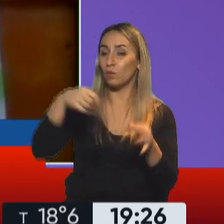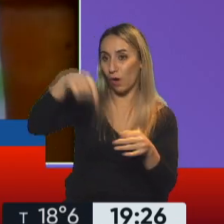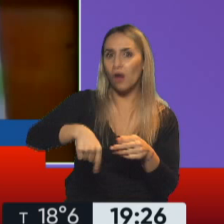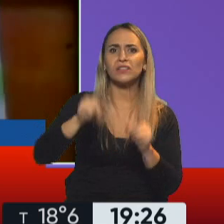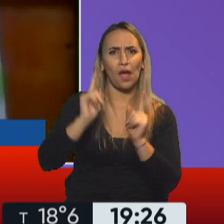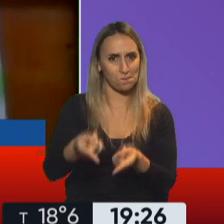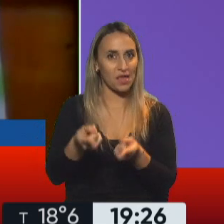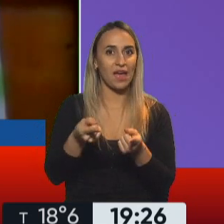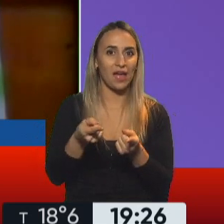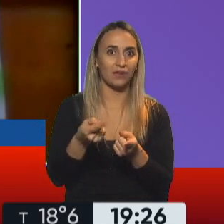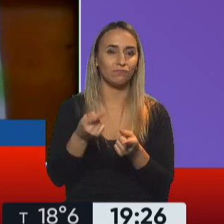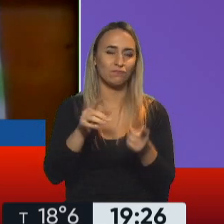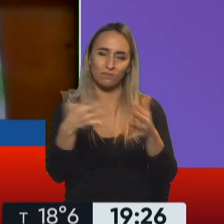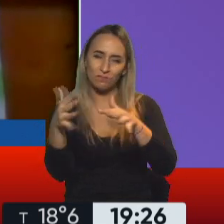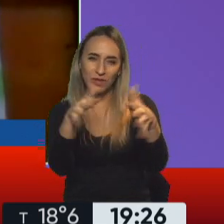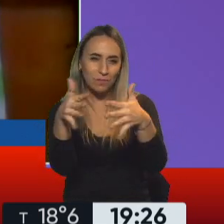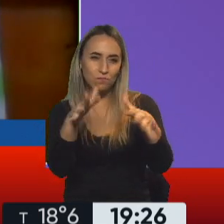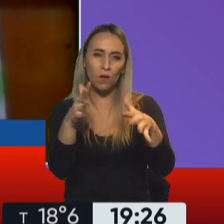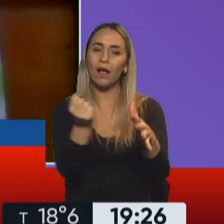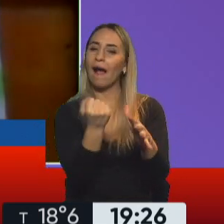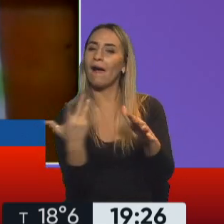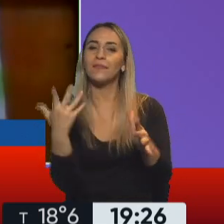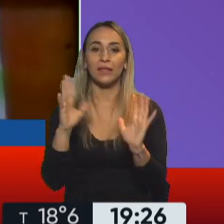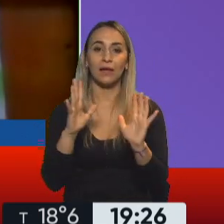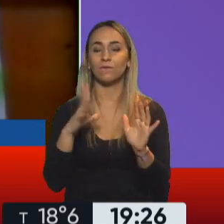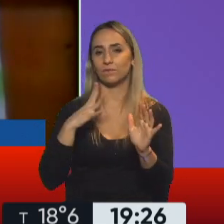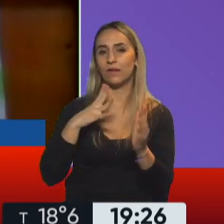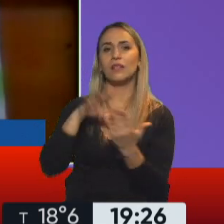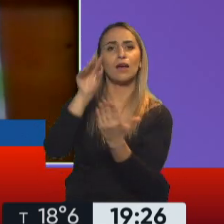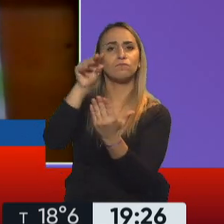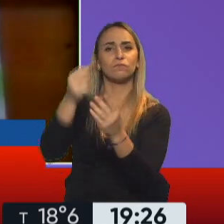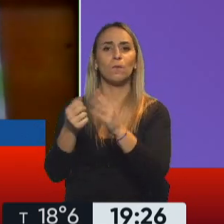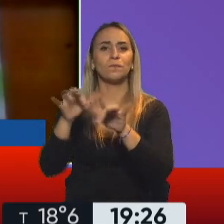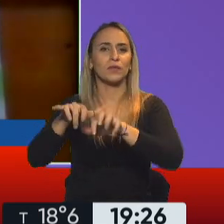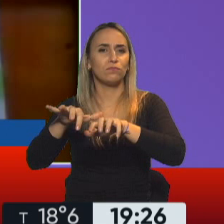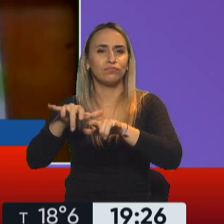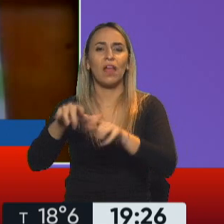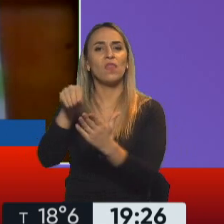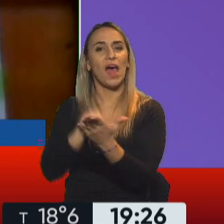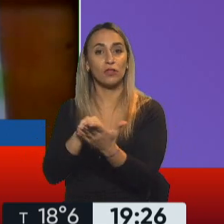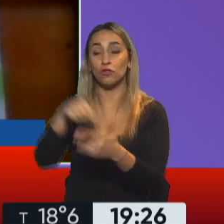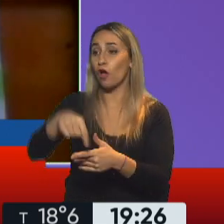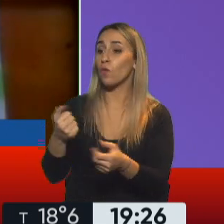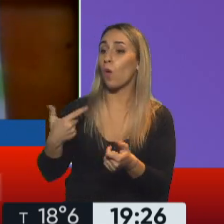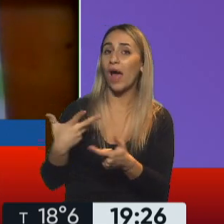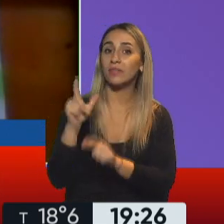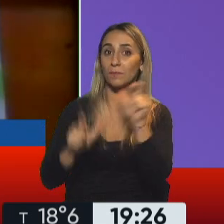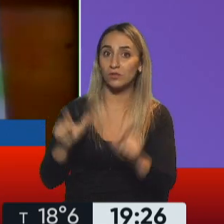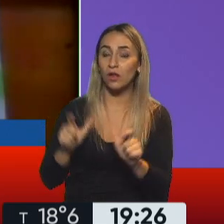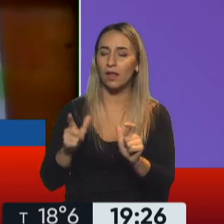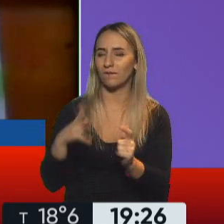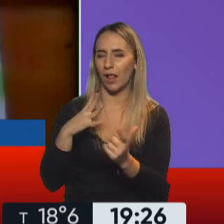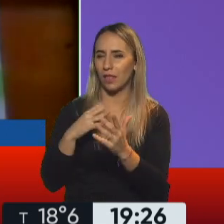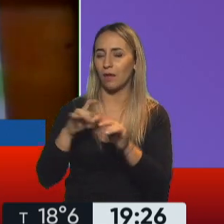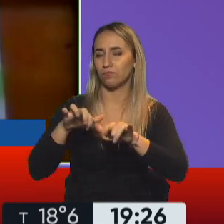terminemos de hacer la carga de las vacunaciones del día de hoy. Así que la verdad que marcha viento en popa. Marcha